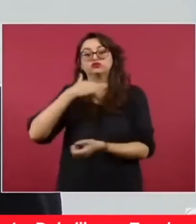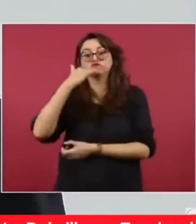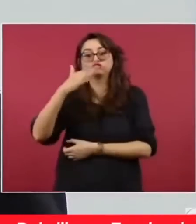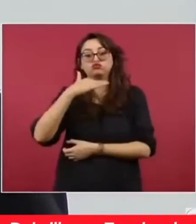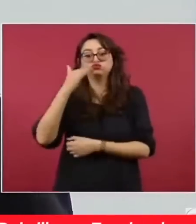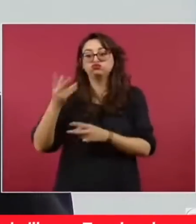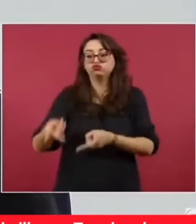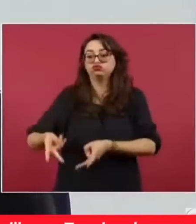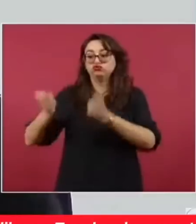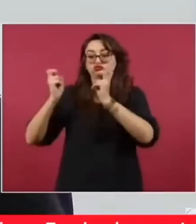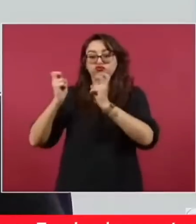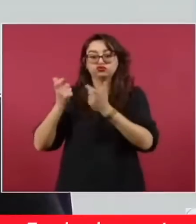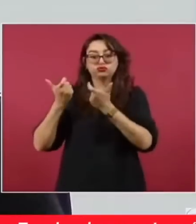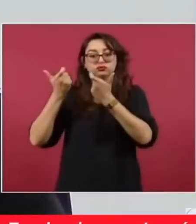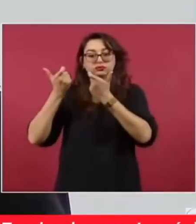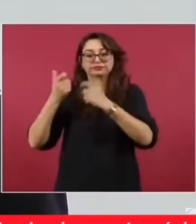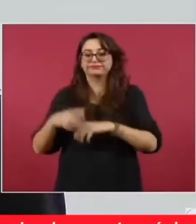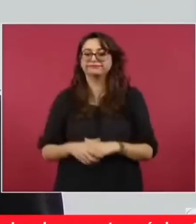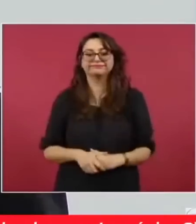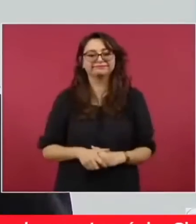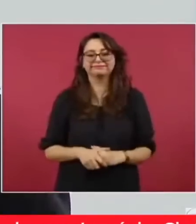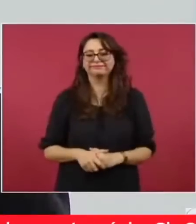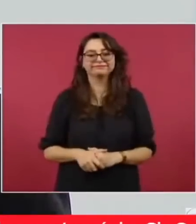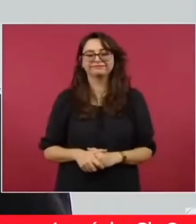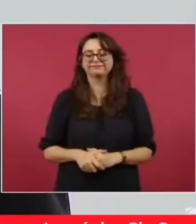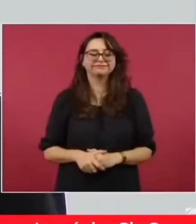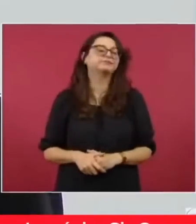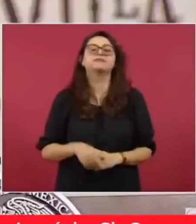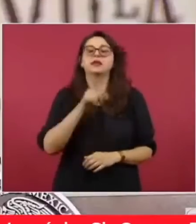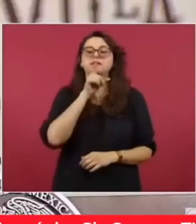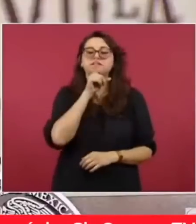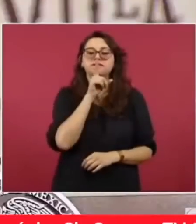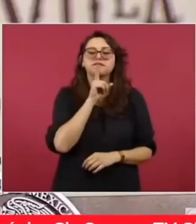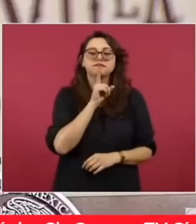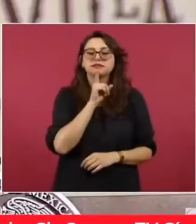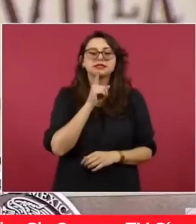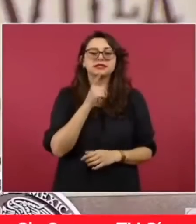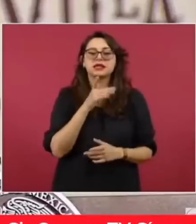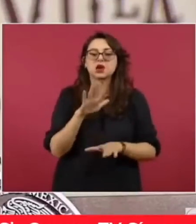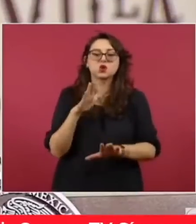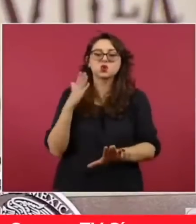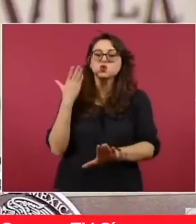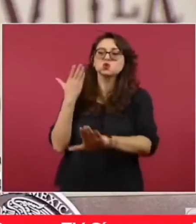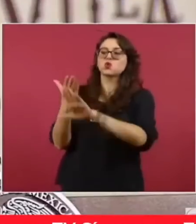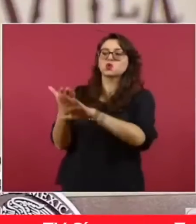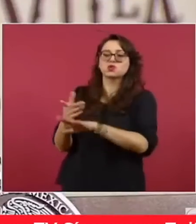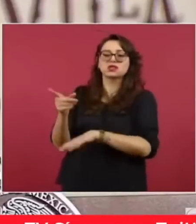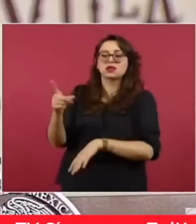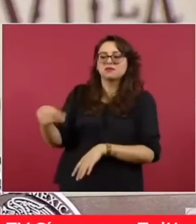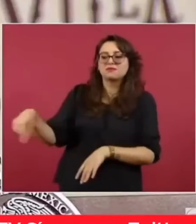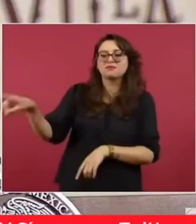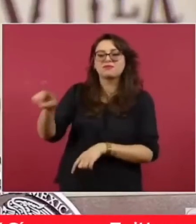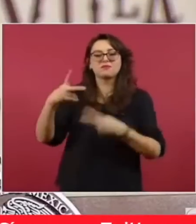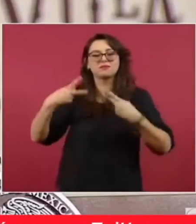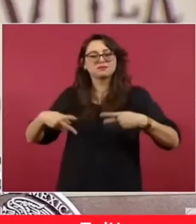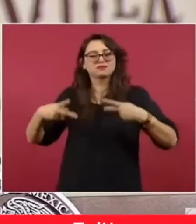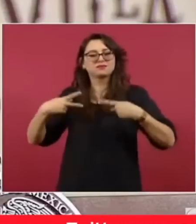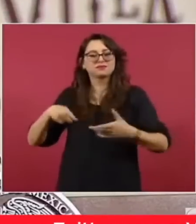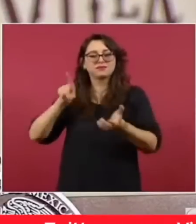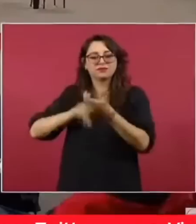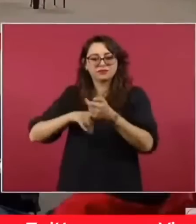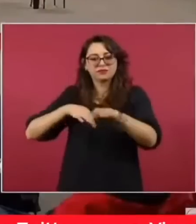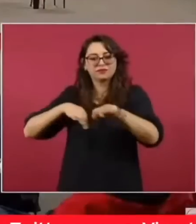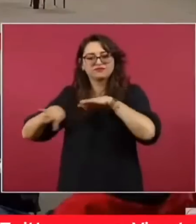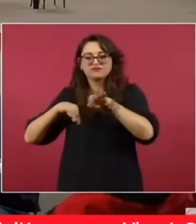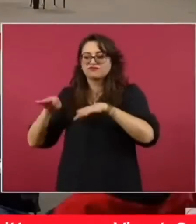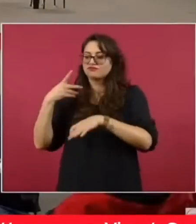esconde un profundo clasismo y una falta de respeto a las y los trabajadores y sus derechos. Y